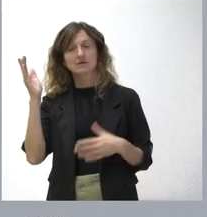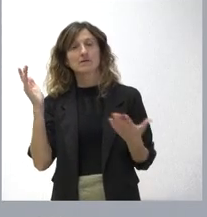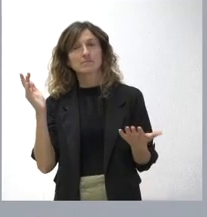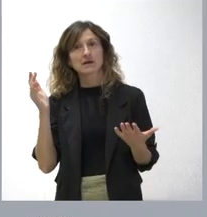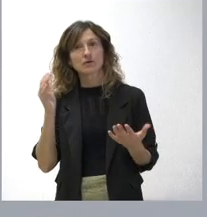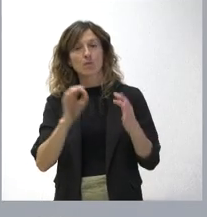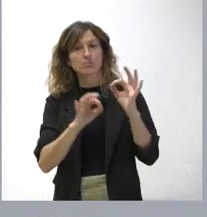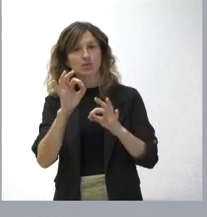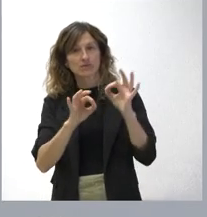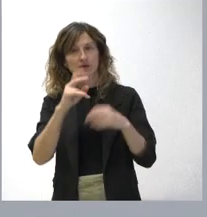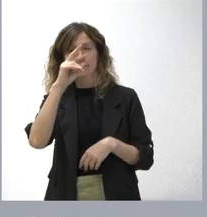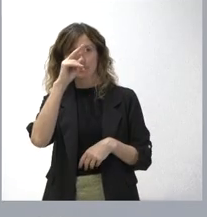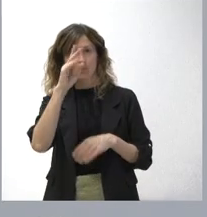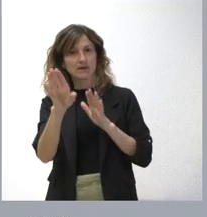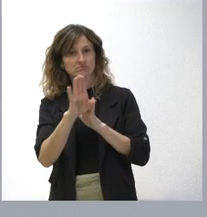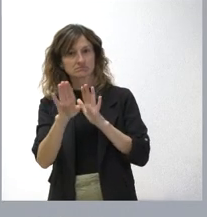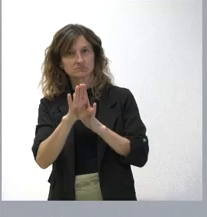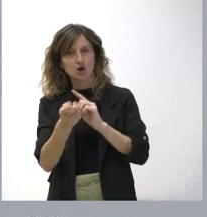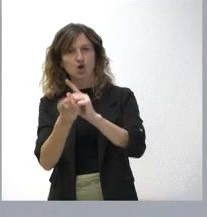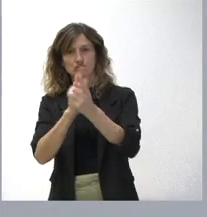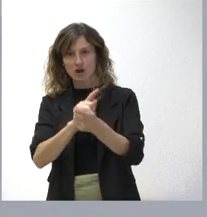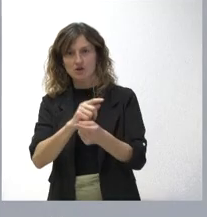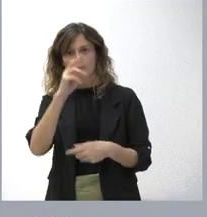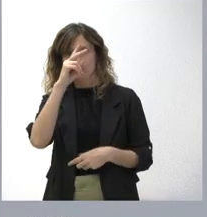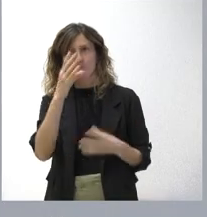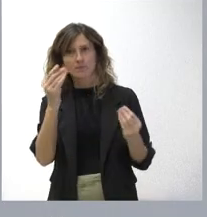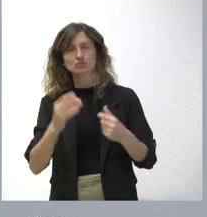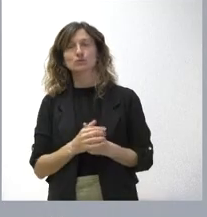incremento que deje de preocuparnos. Todo lo contrario nos preocupa y mucho.